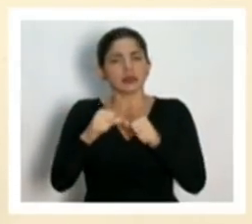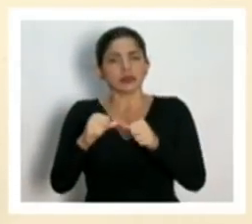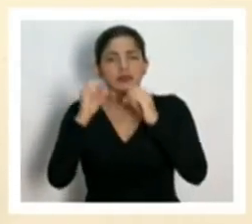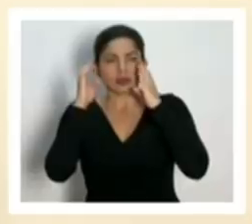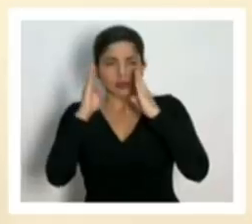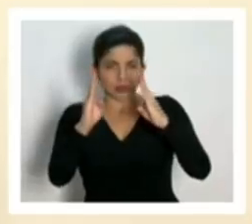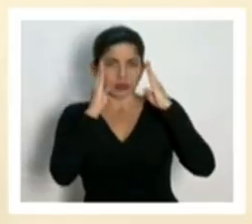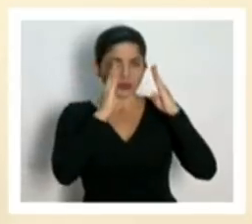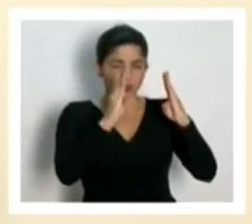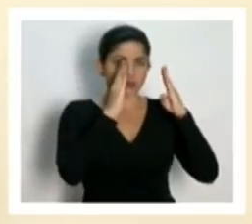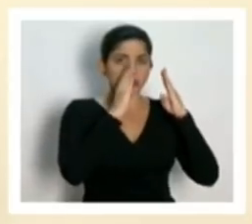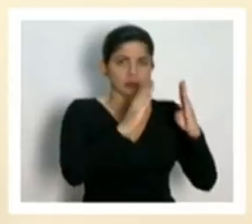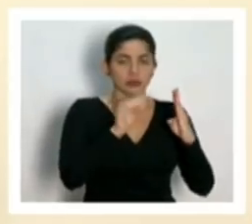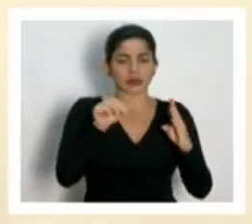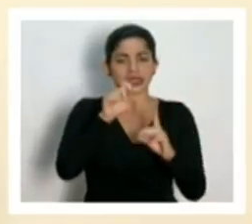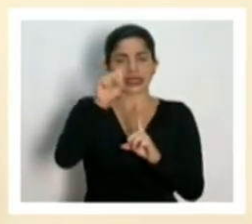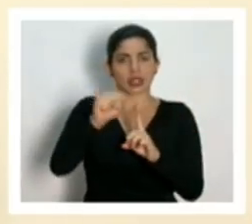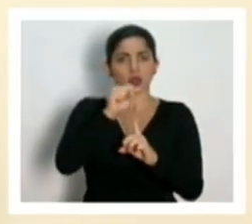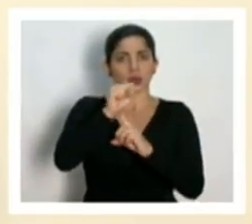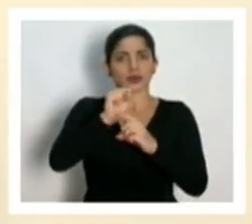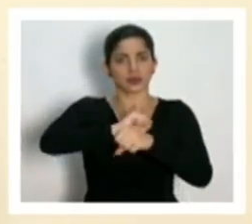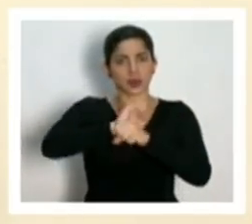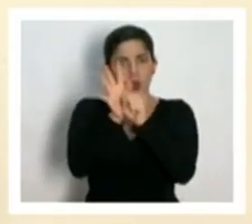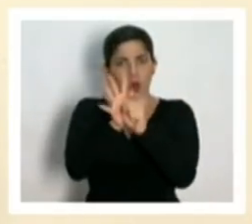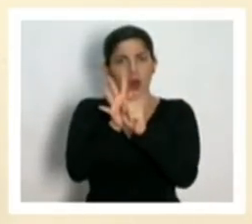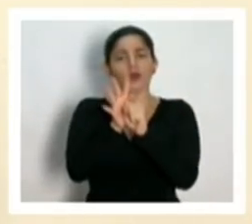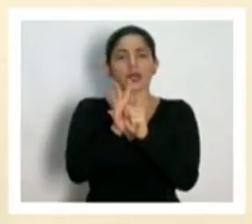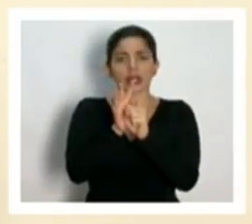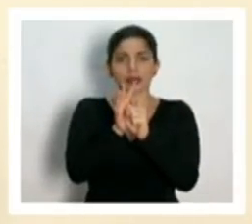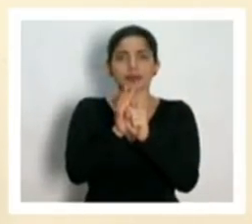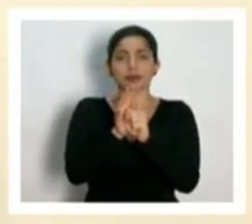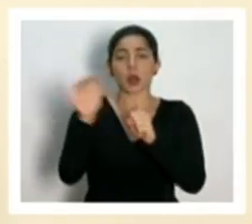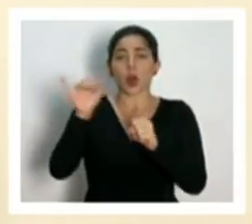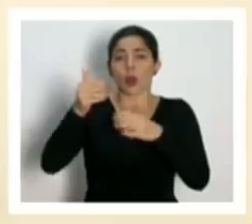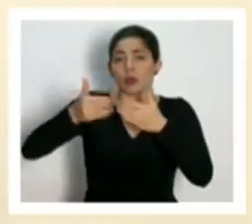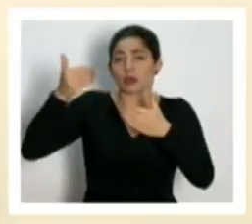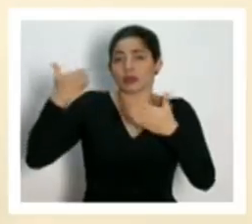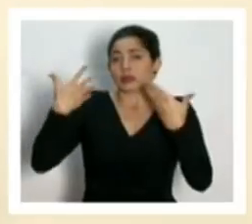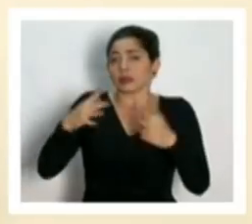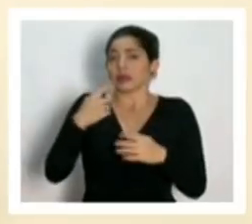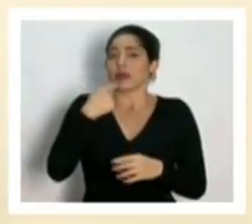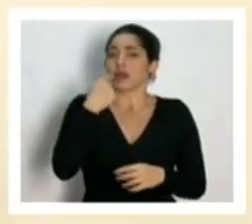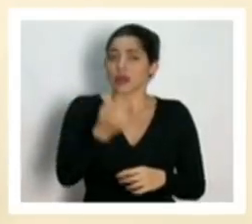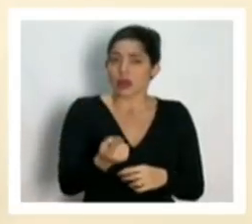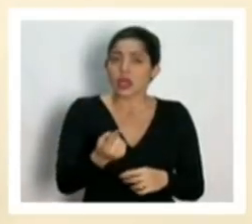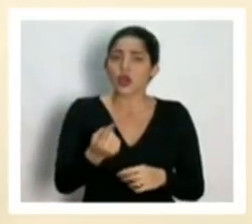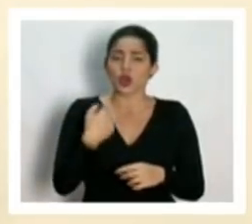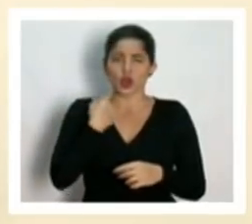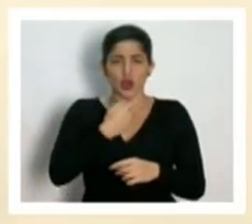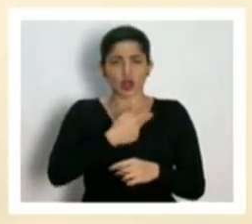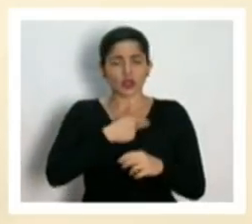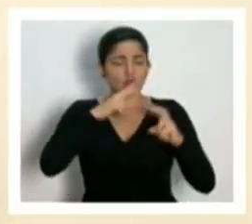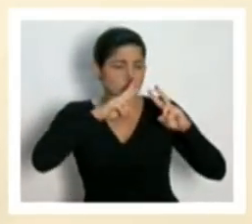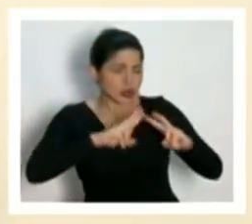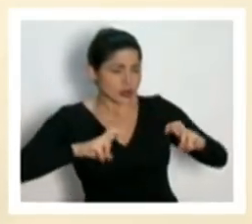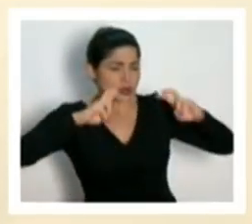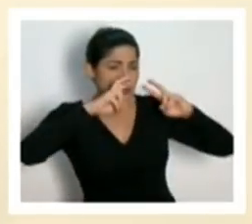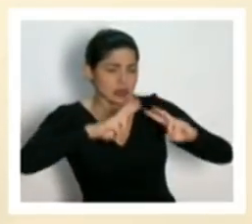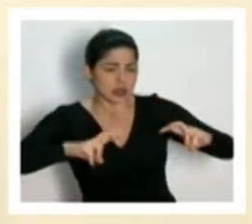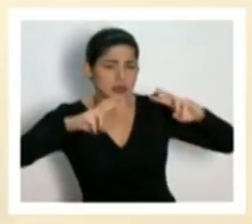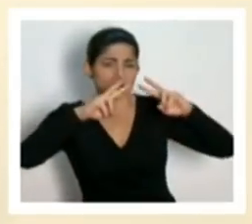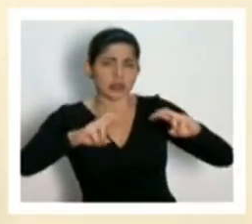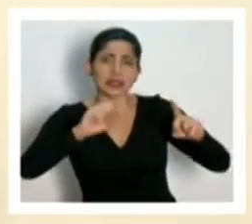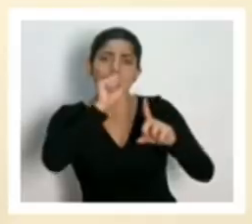la situación del COVID-19. Como veníamos diciendo días atrás, le vamos dando seguimiento a esta